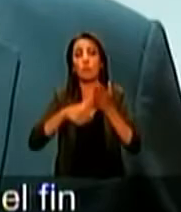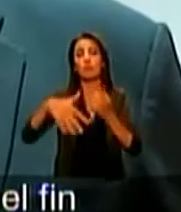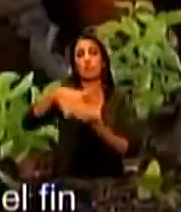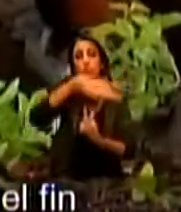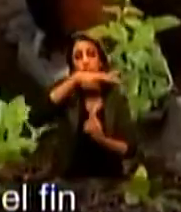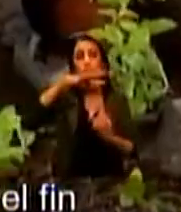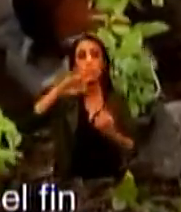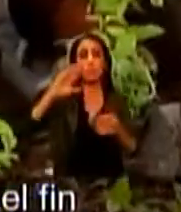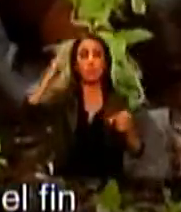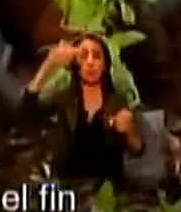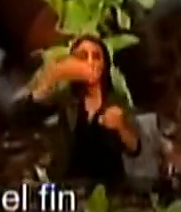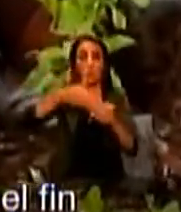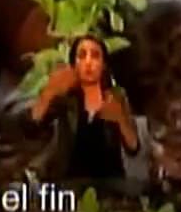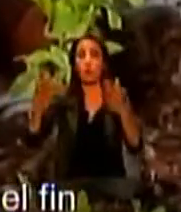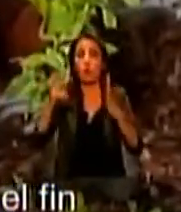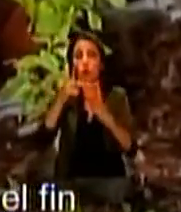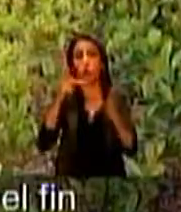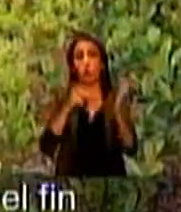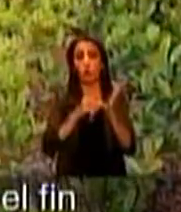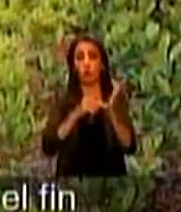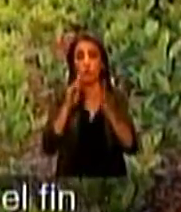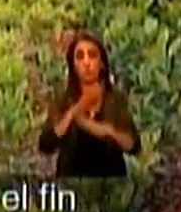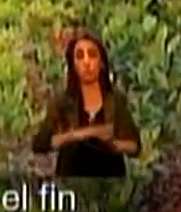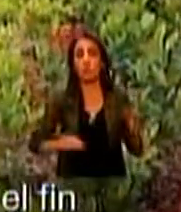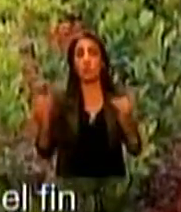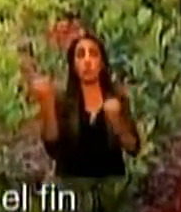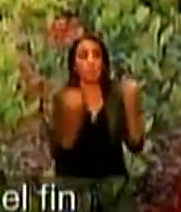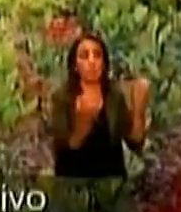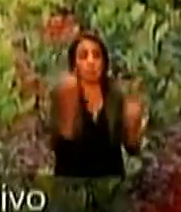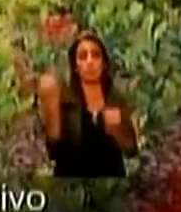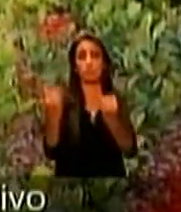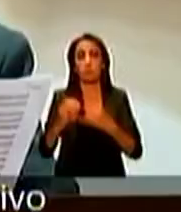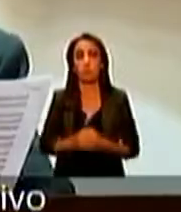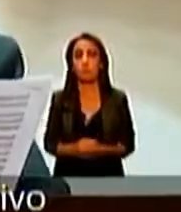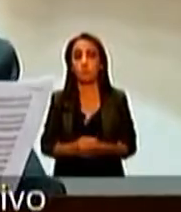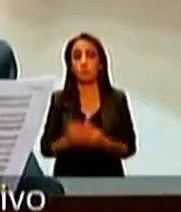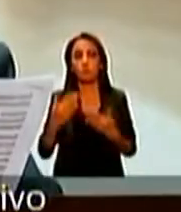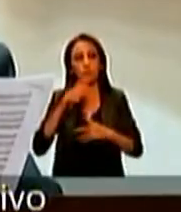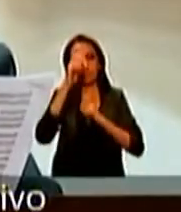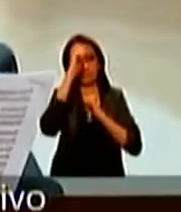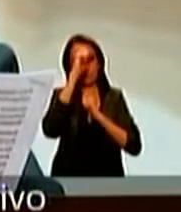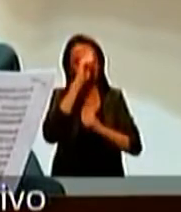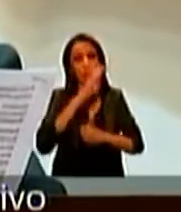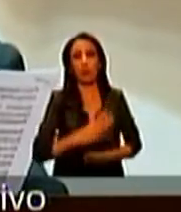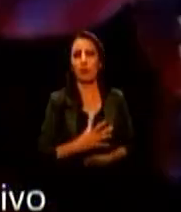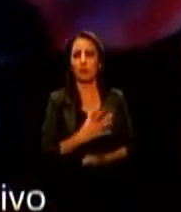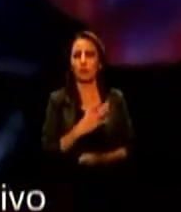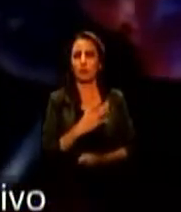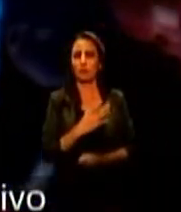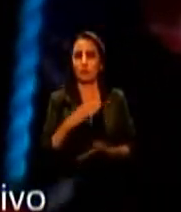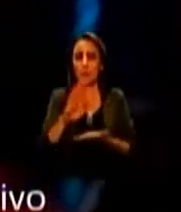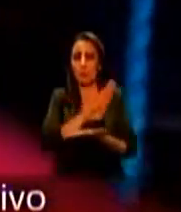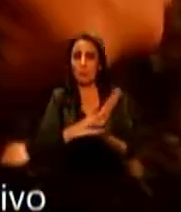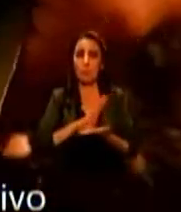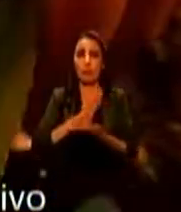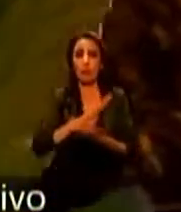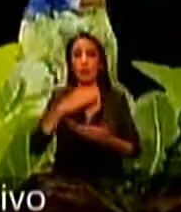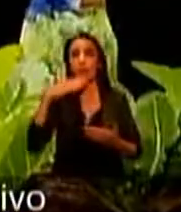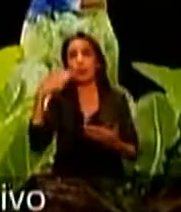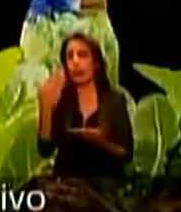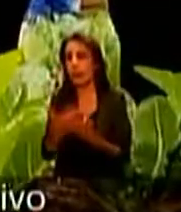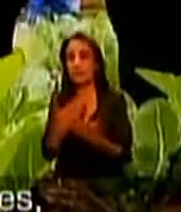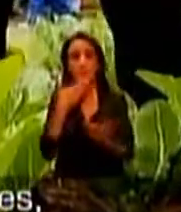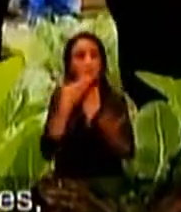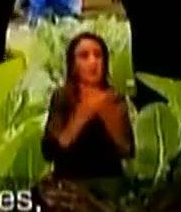Ministerio del Ambiente con el fin de implementar el programa Barrios Verdes. Muy orgullosa del barrio en que vivo, puedo decir que gracias